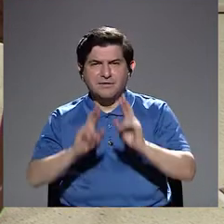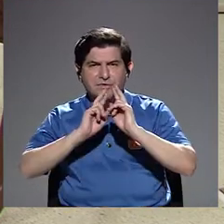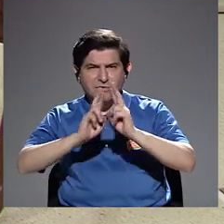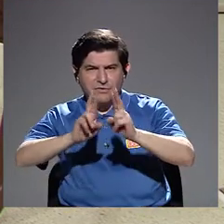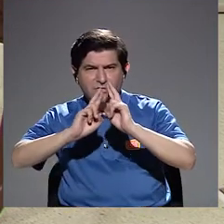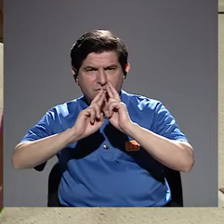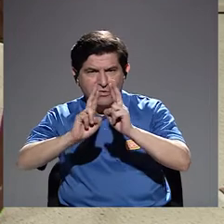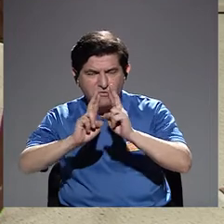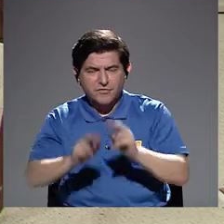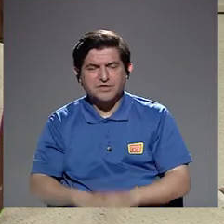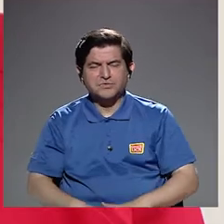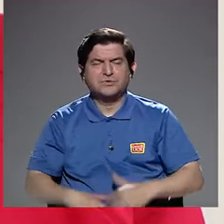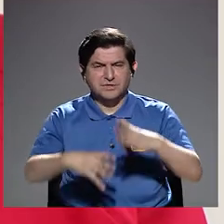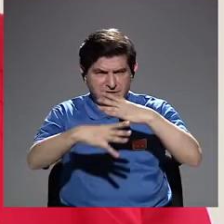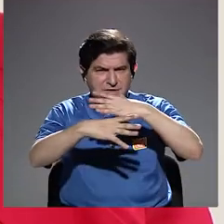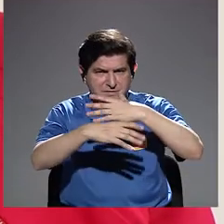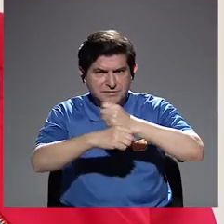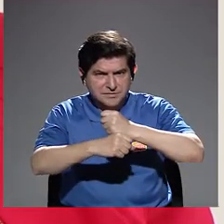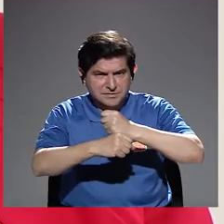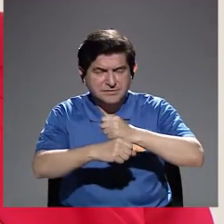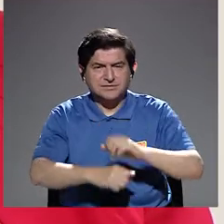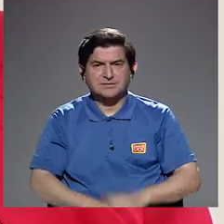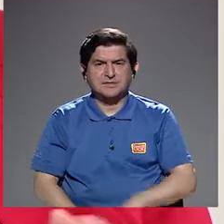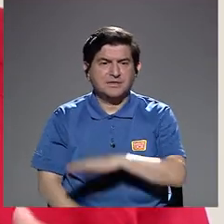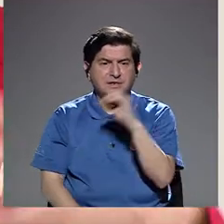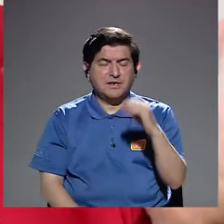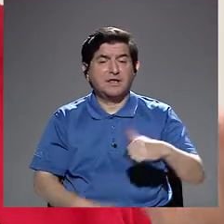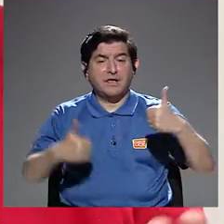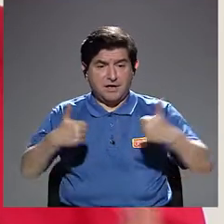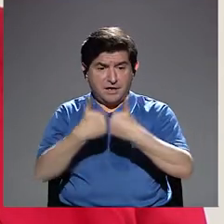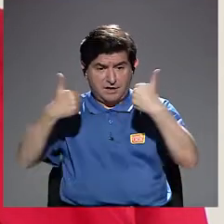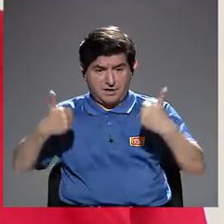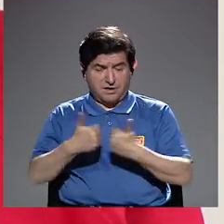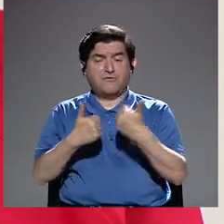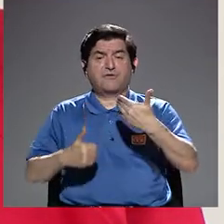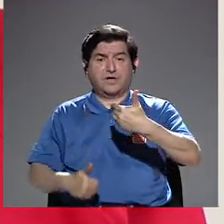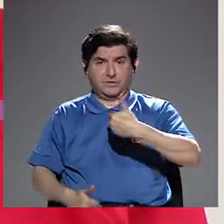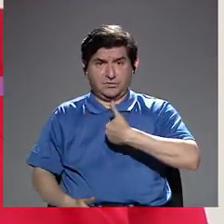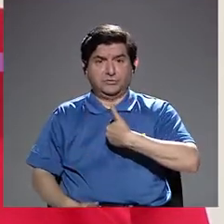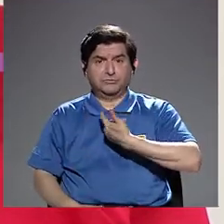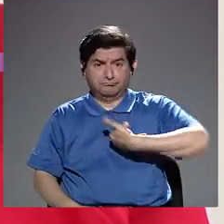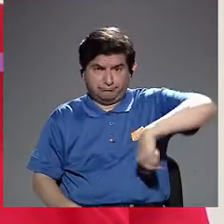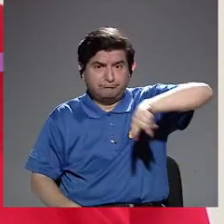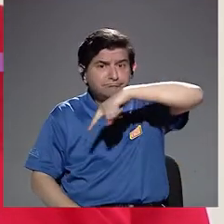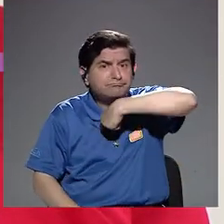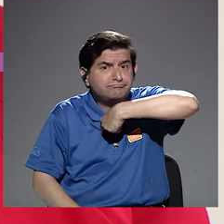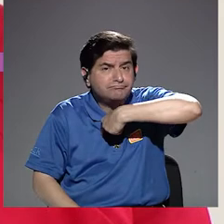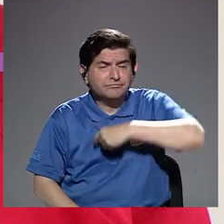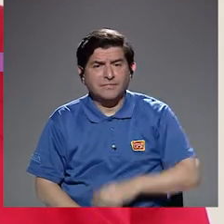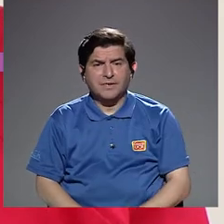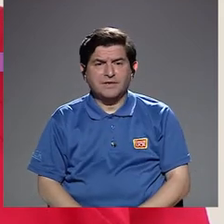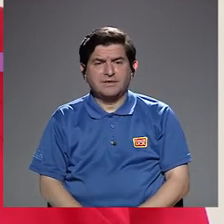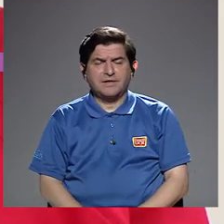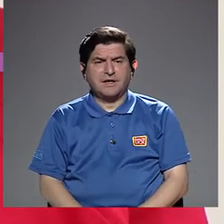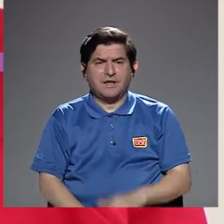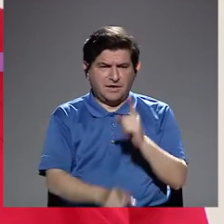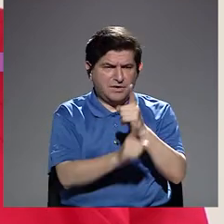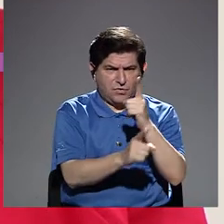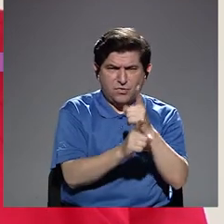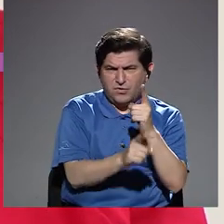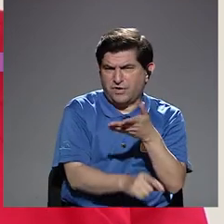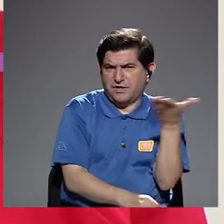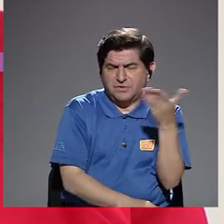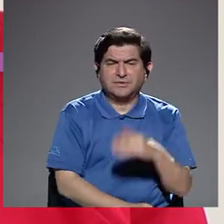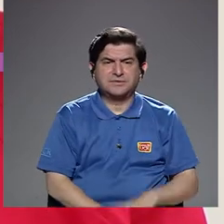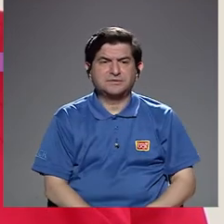que se ha venido realizando y los desafíos que se nos presentan, bueno, entre los aciertos es,